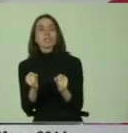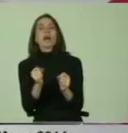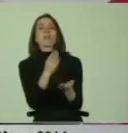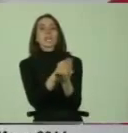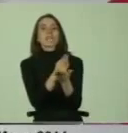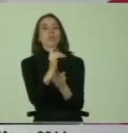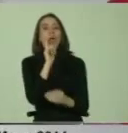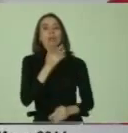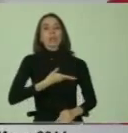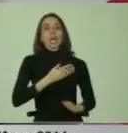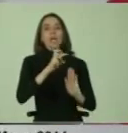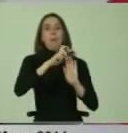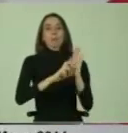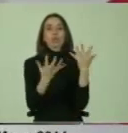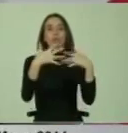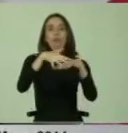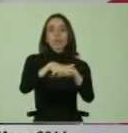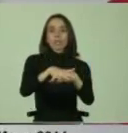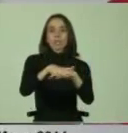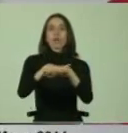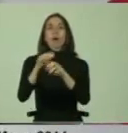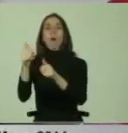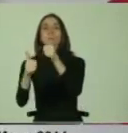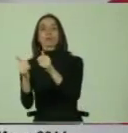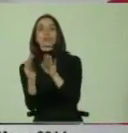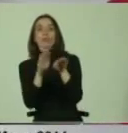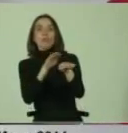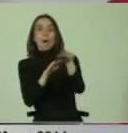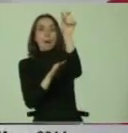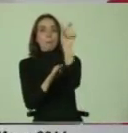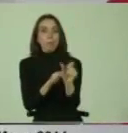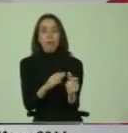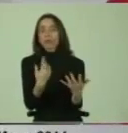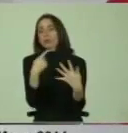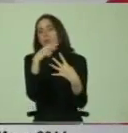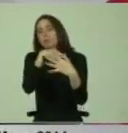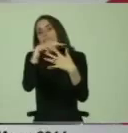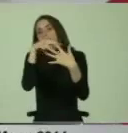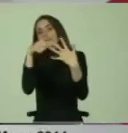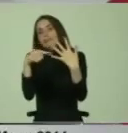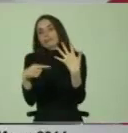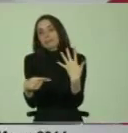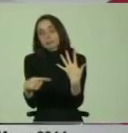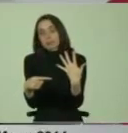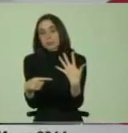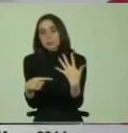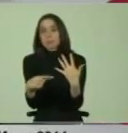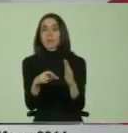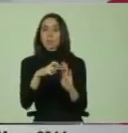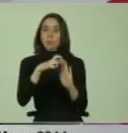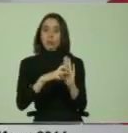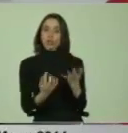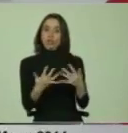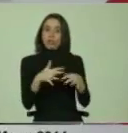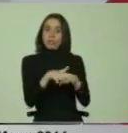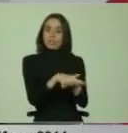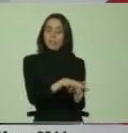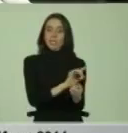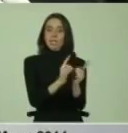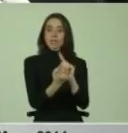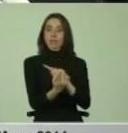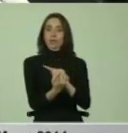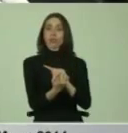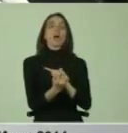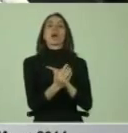integración, de profesionales, de apoyo, etc. Y además los proyectos de integración están terminando siendo un